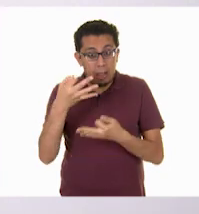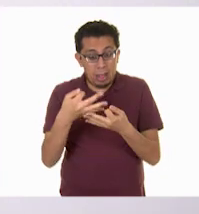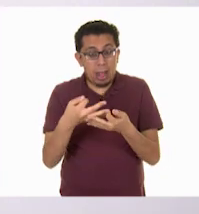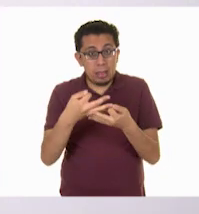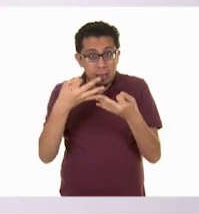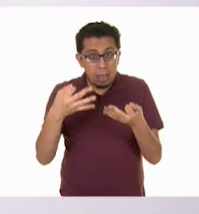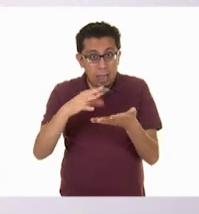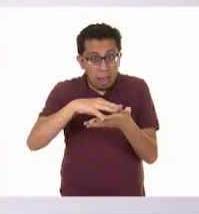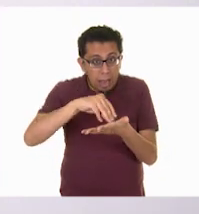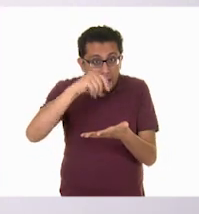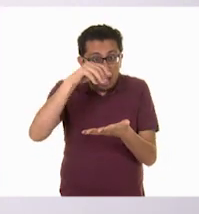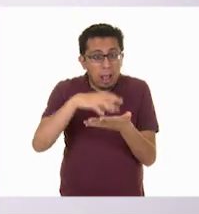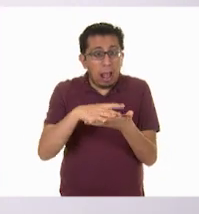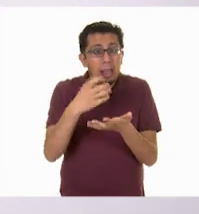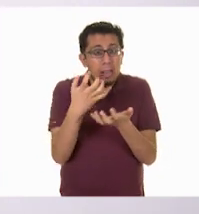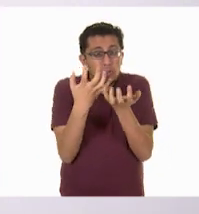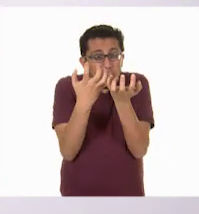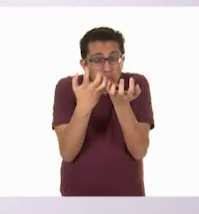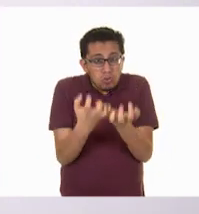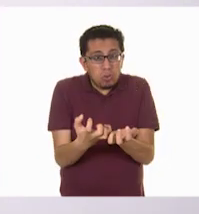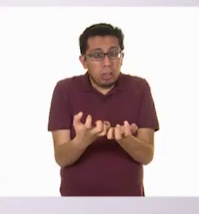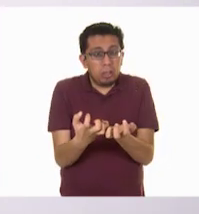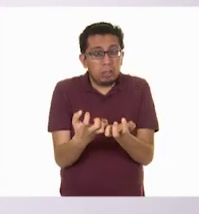Si la tierra está seca...